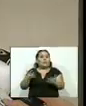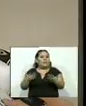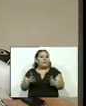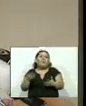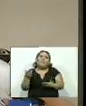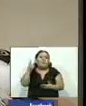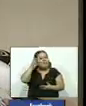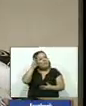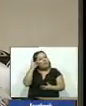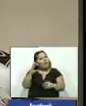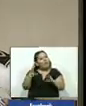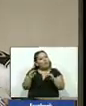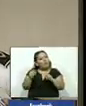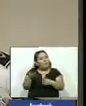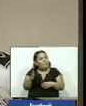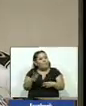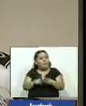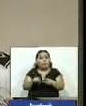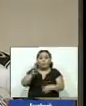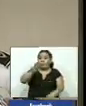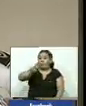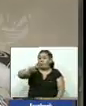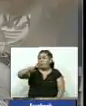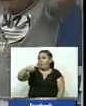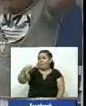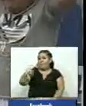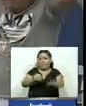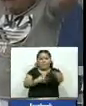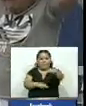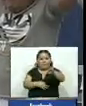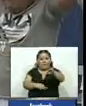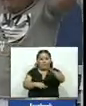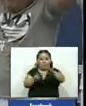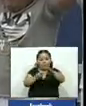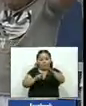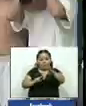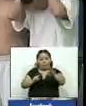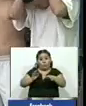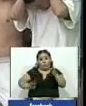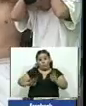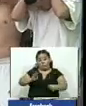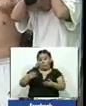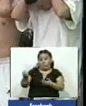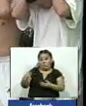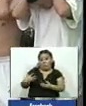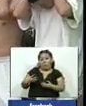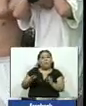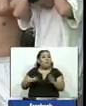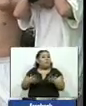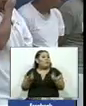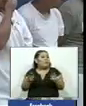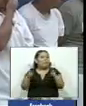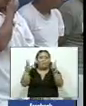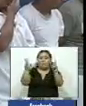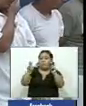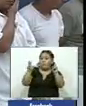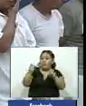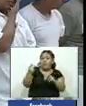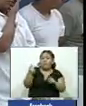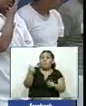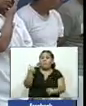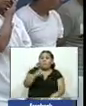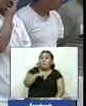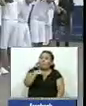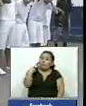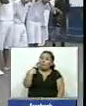hablando de un aproximado de 2.000 órdenes de captura judiciales especialmente los homicidas que son los